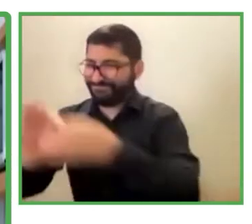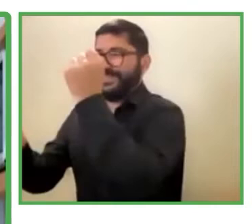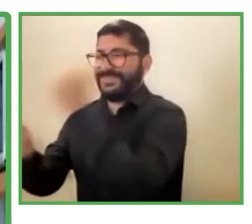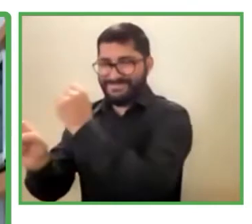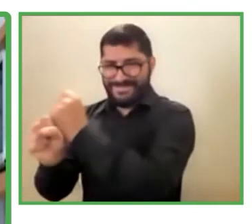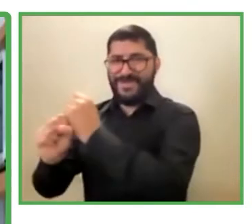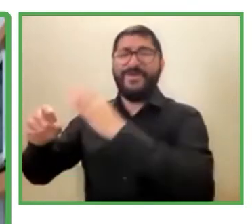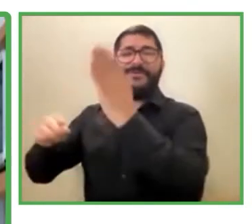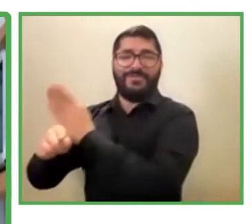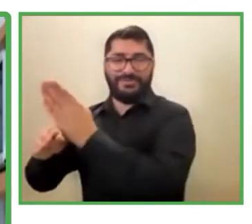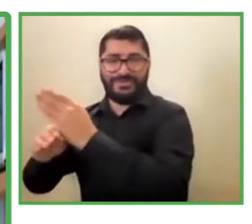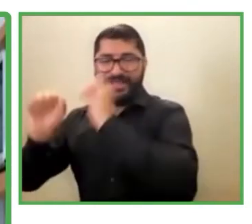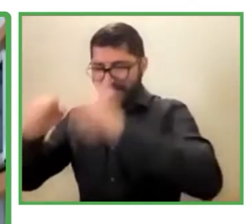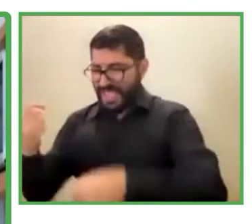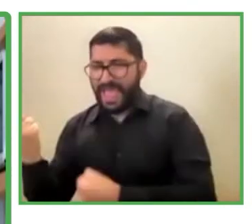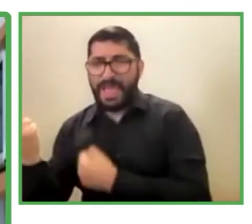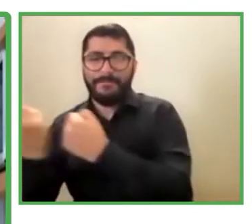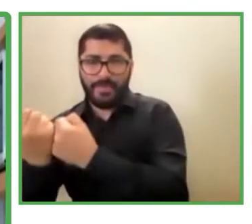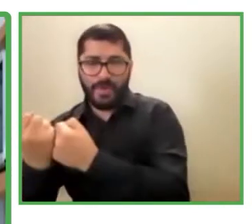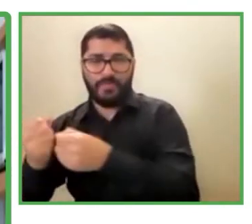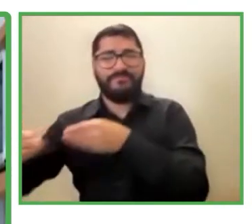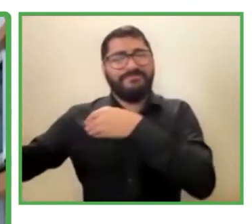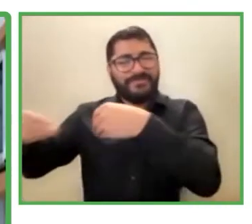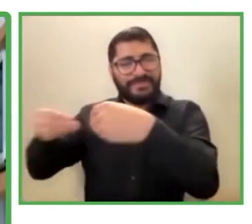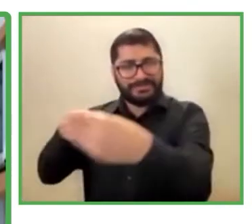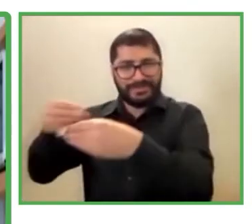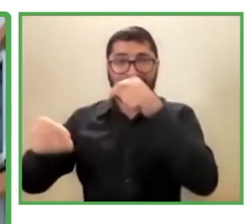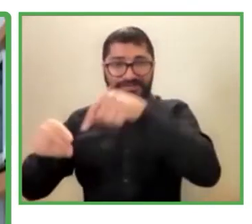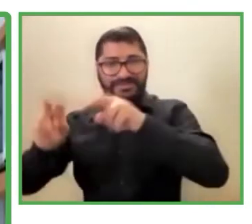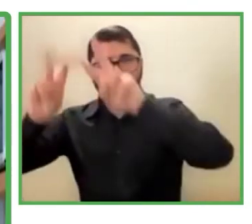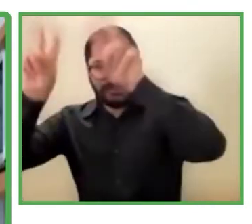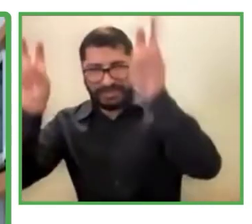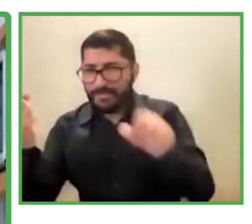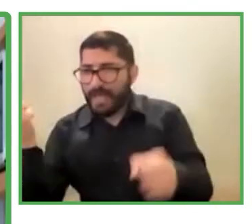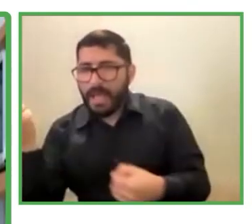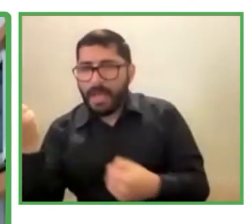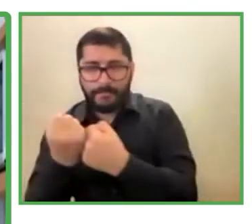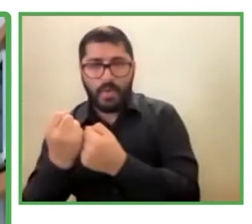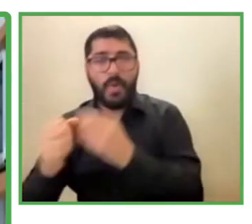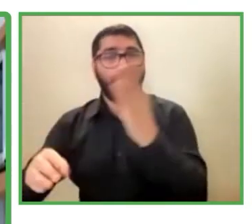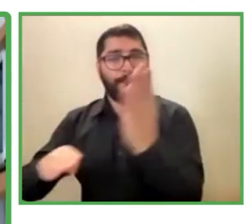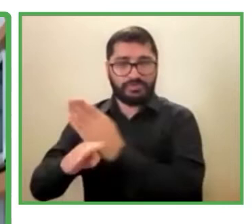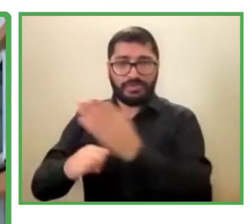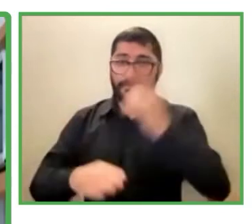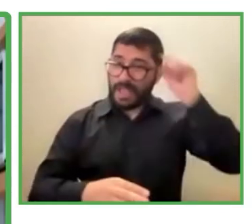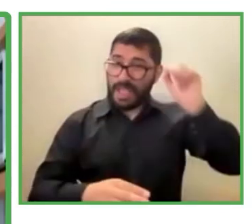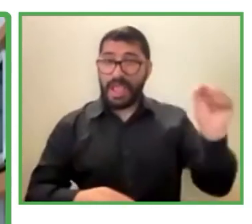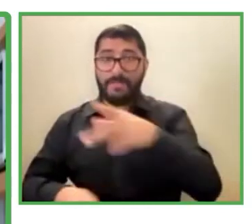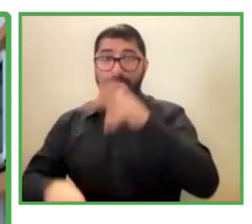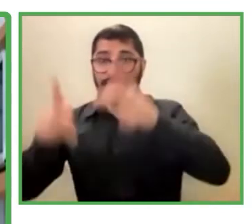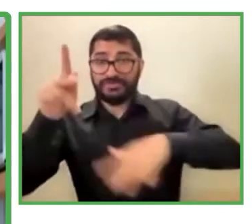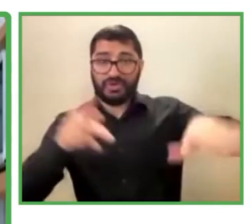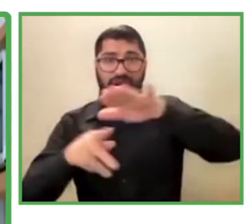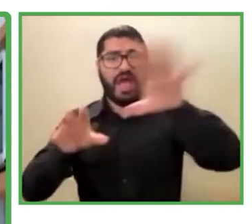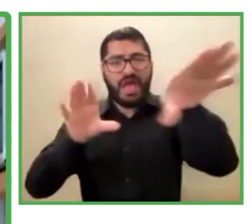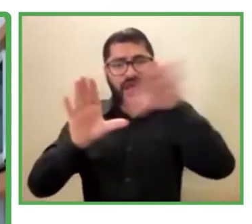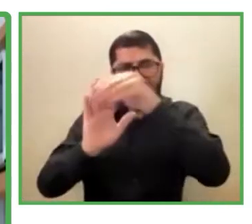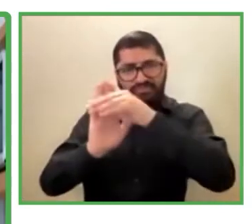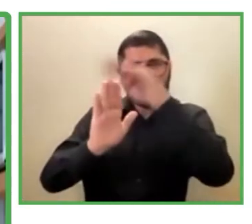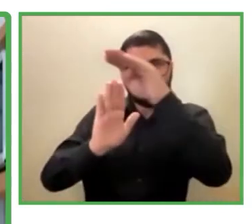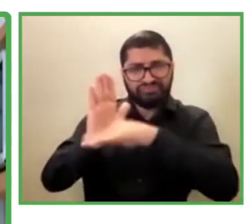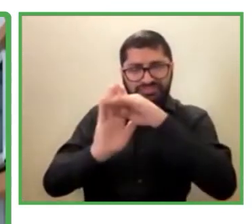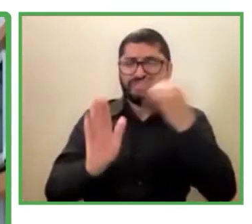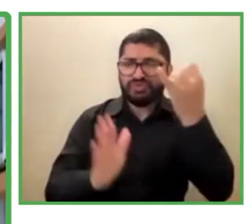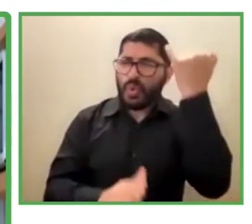flexible. Ahí apoyamos a las empresas para que tengan la selección, que tengan inteligencia artificial. Tenemos